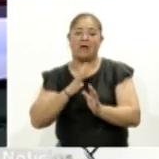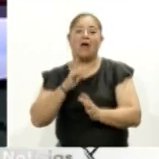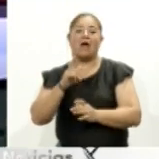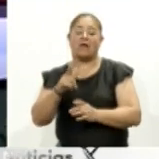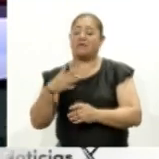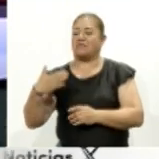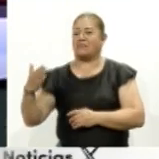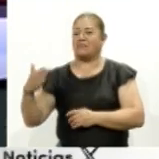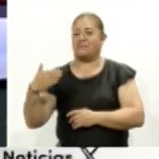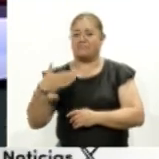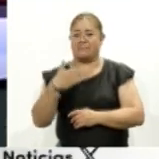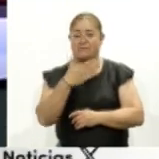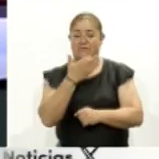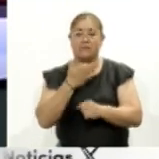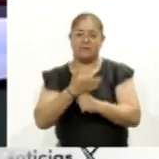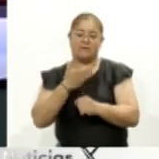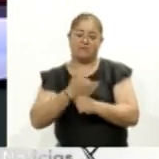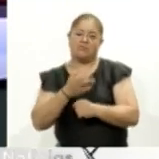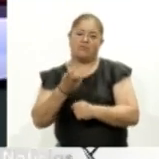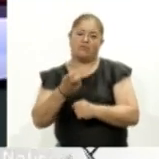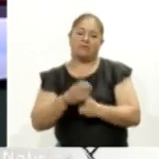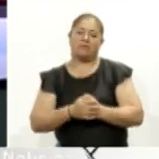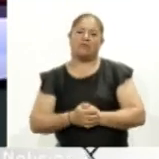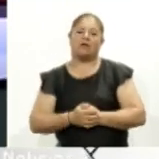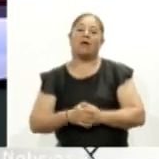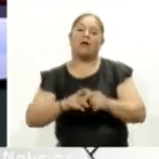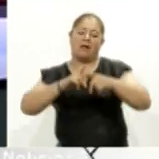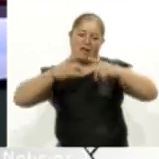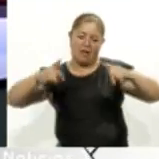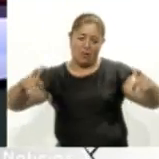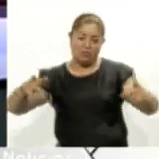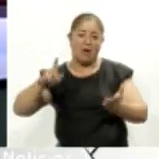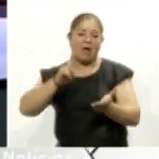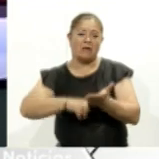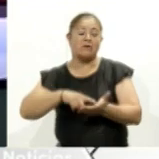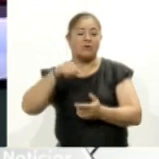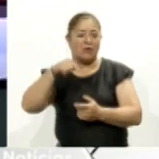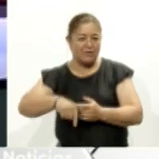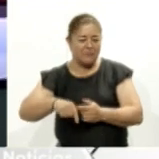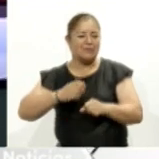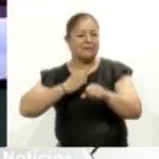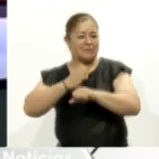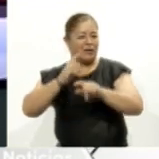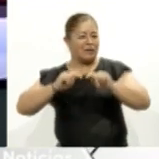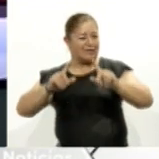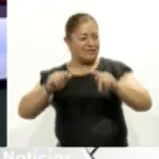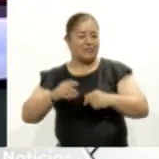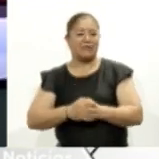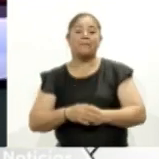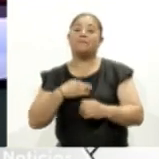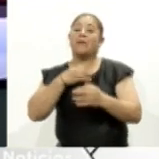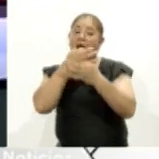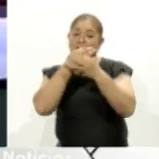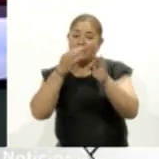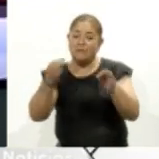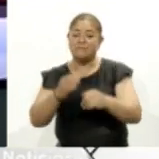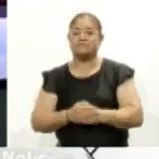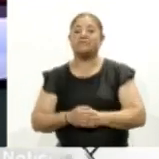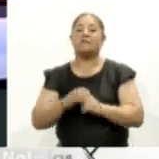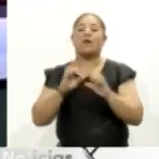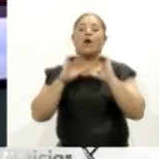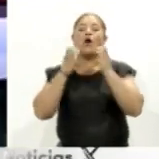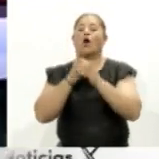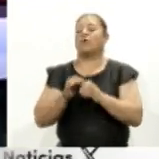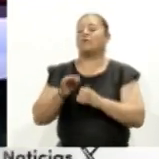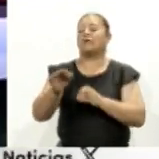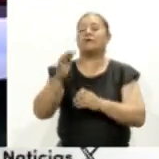vienen del mar o en este caso de los lagos y lagunas que tenemos aquí en nuestro estado y quiero comentarle que en la comunidad de San José